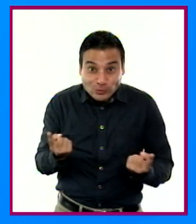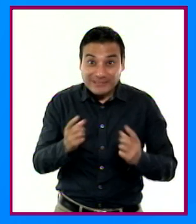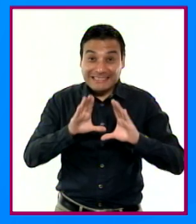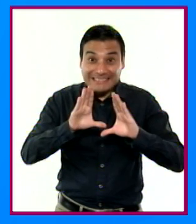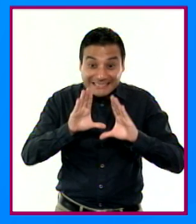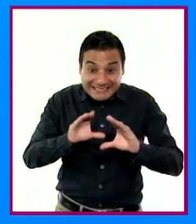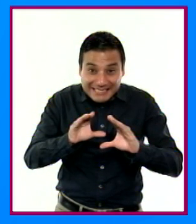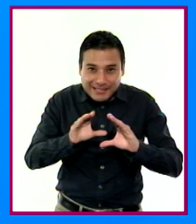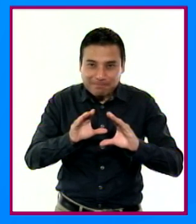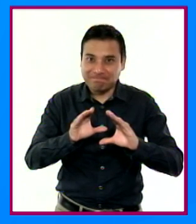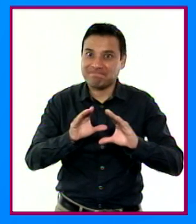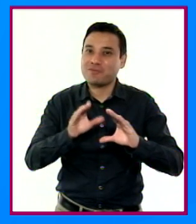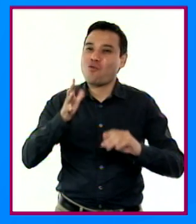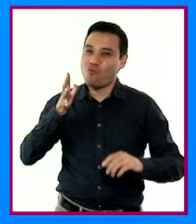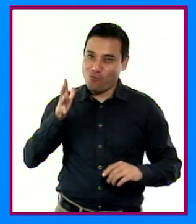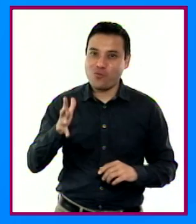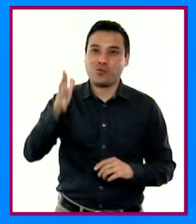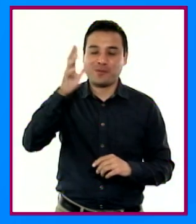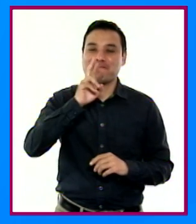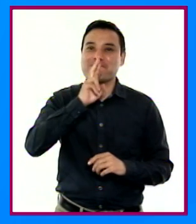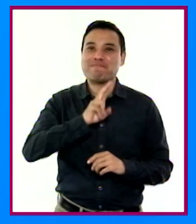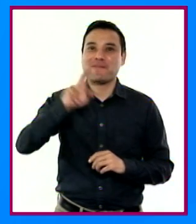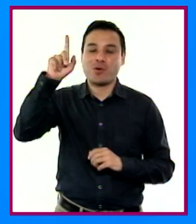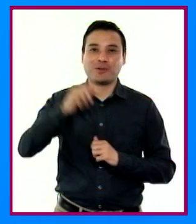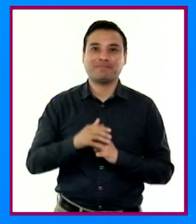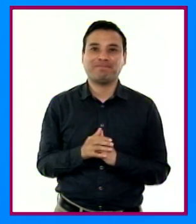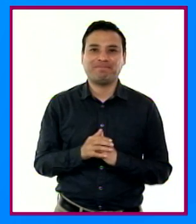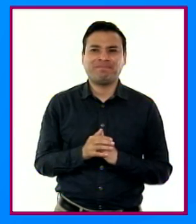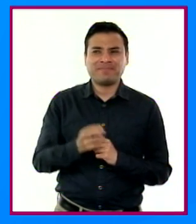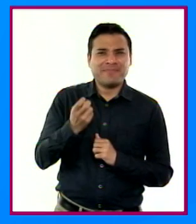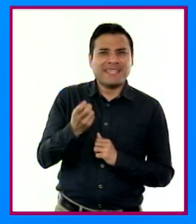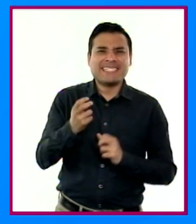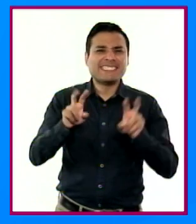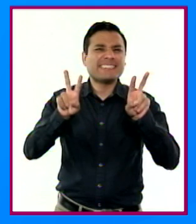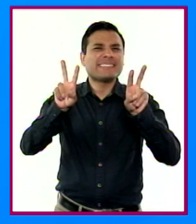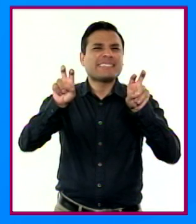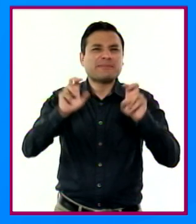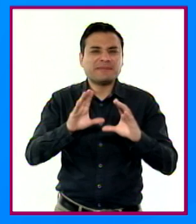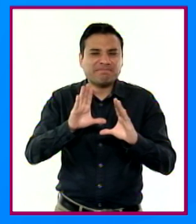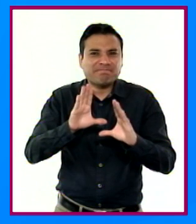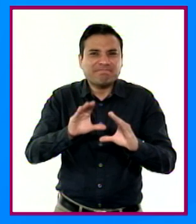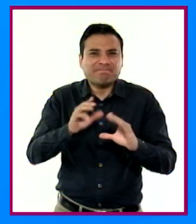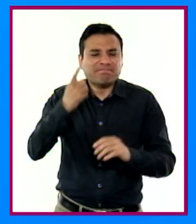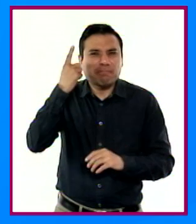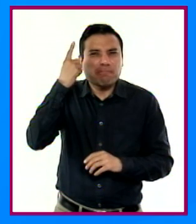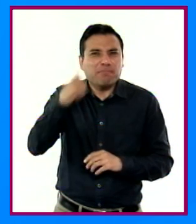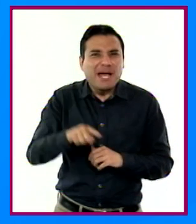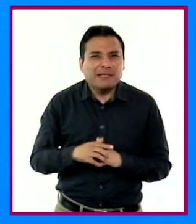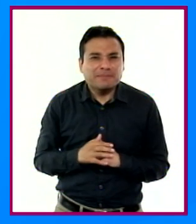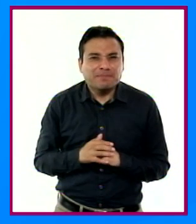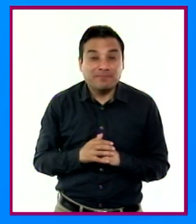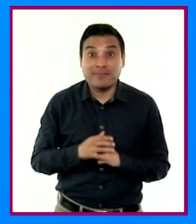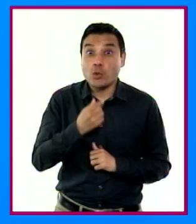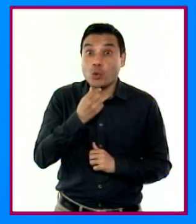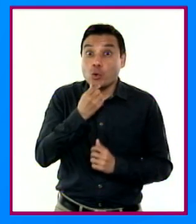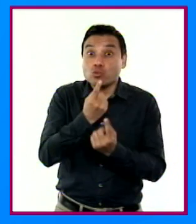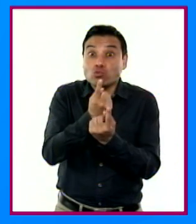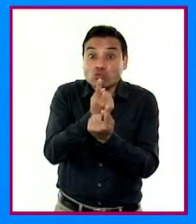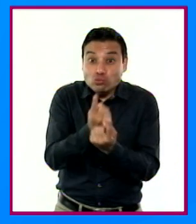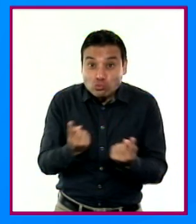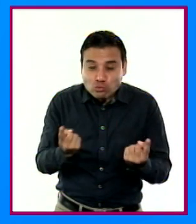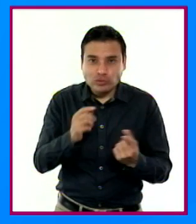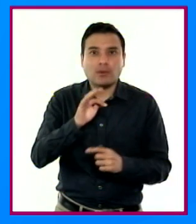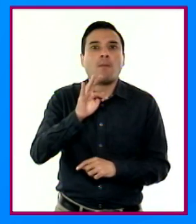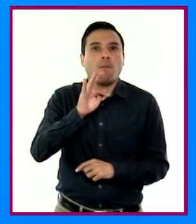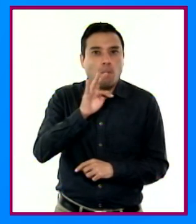Este campo busca que las niñas y los niños de preescolar, al interactuar en su comunidad, adquieran experiencias para